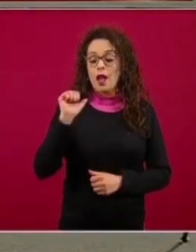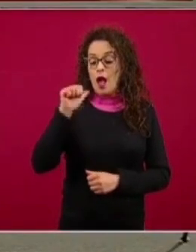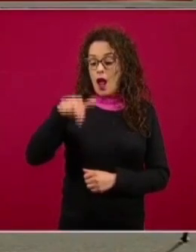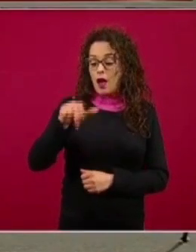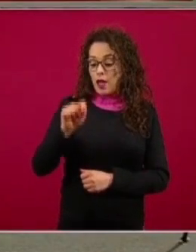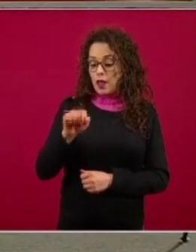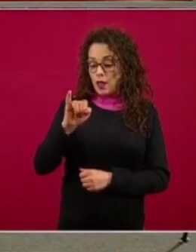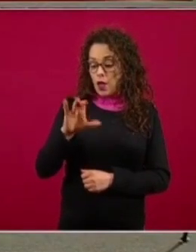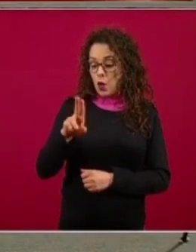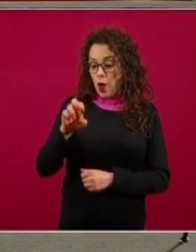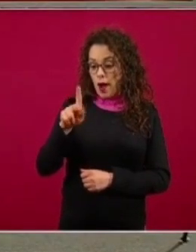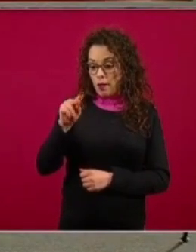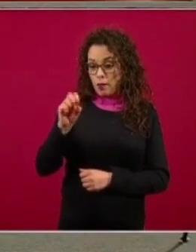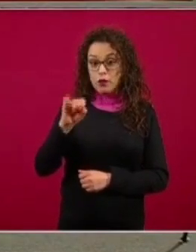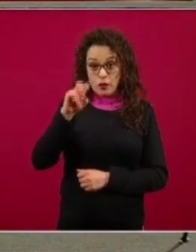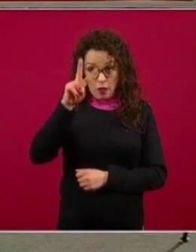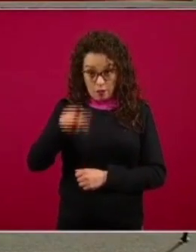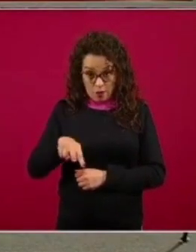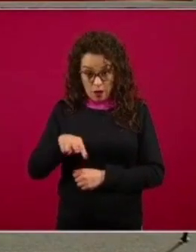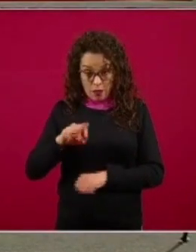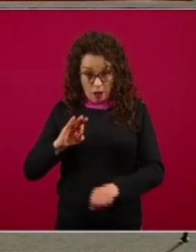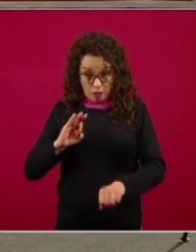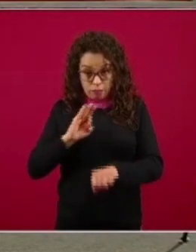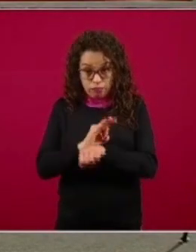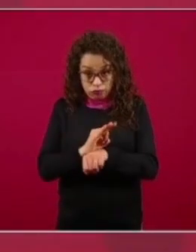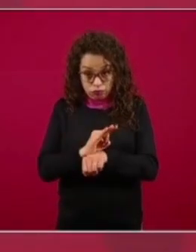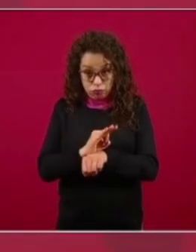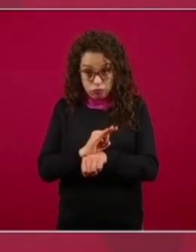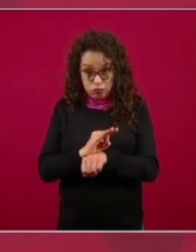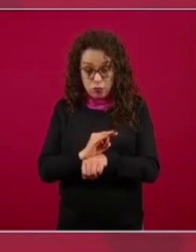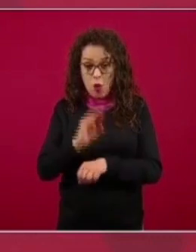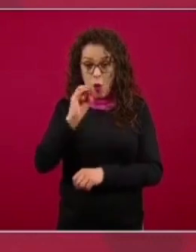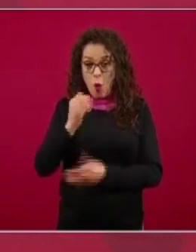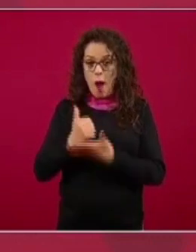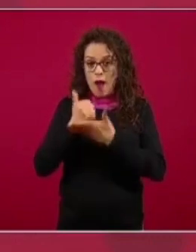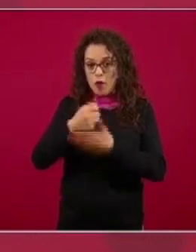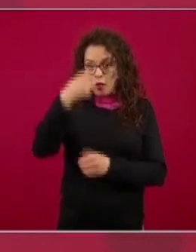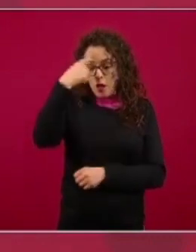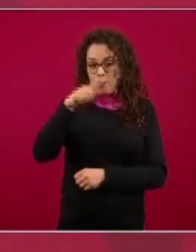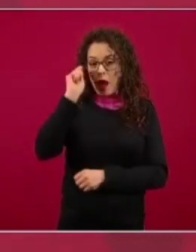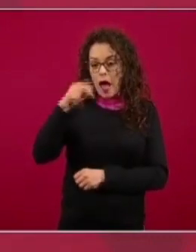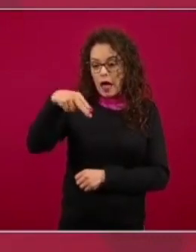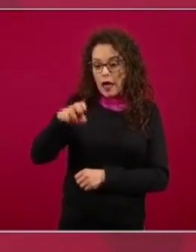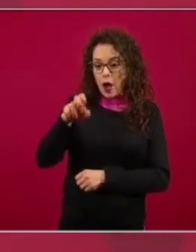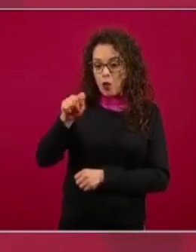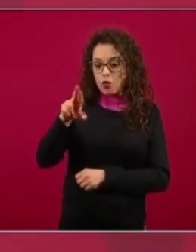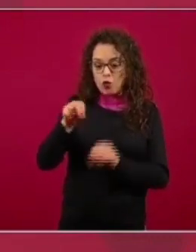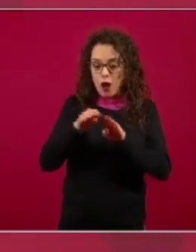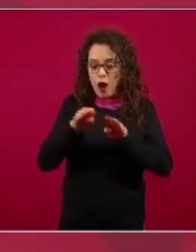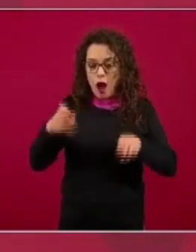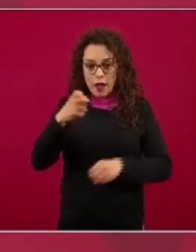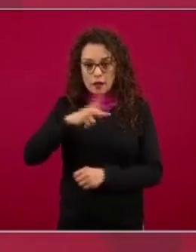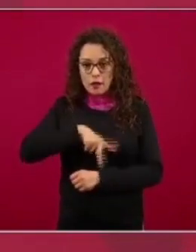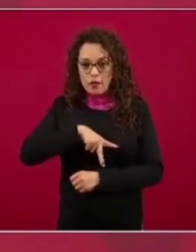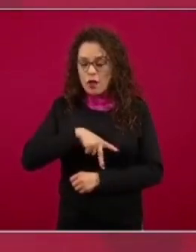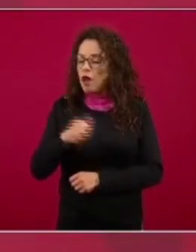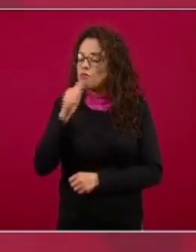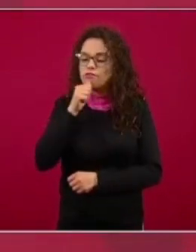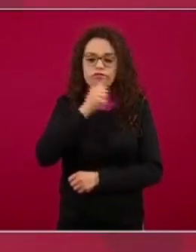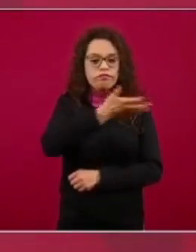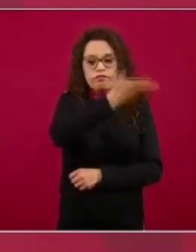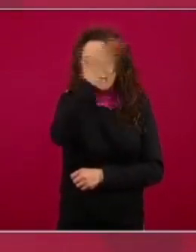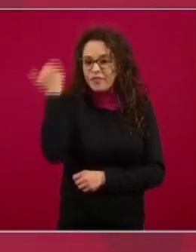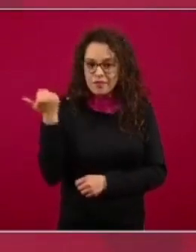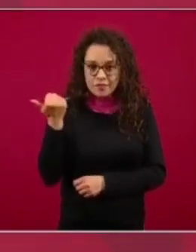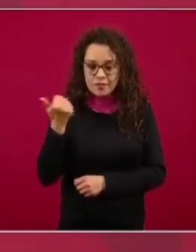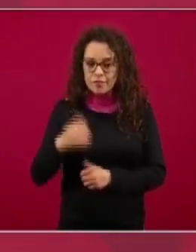y neutralizantes del virus las implicaciones evidentes son la conducta que tiene o la dinámica que tiene